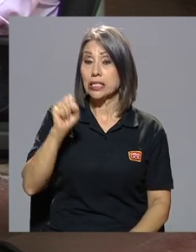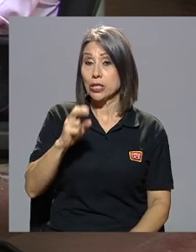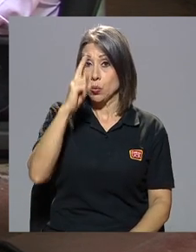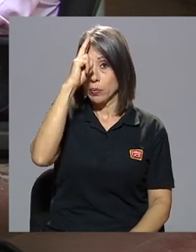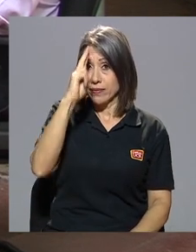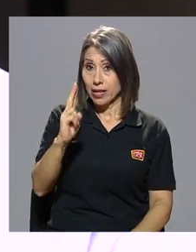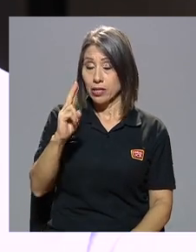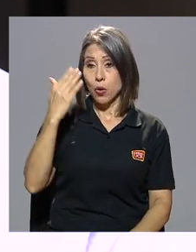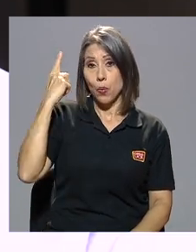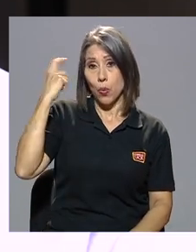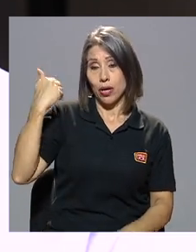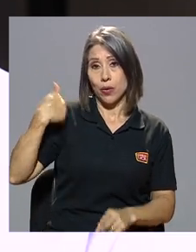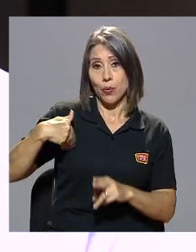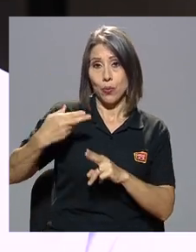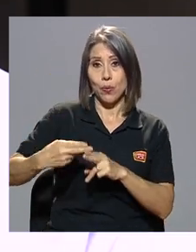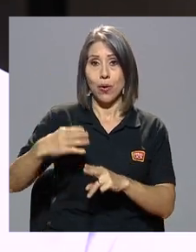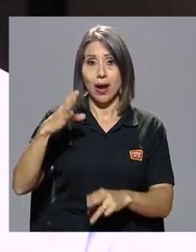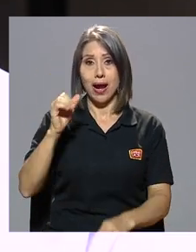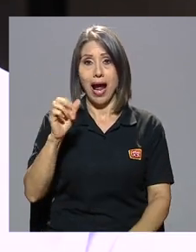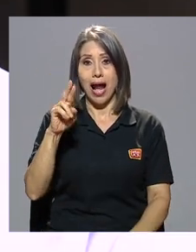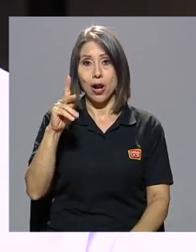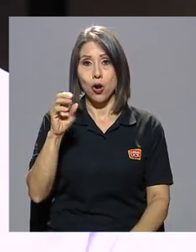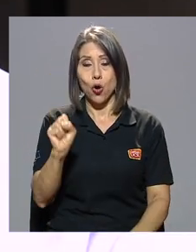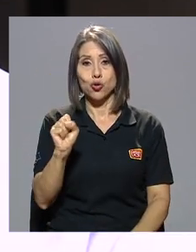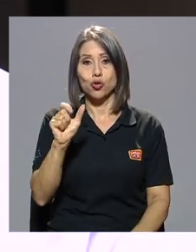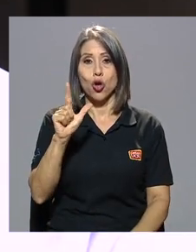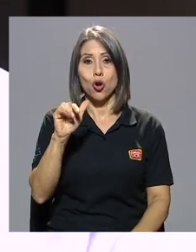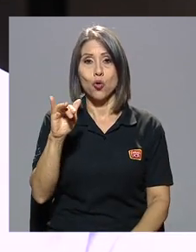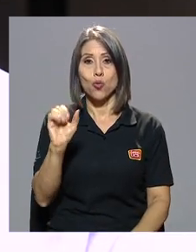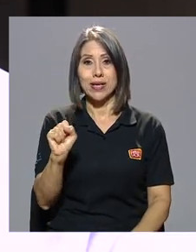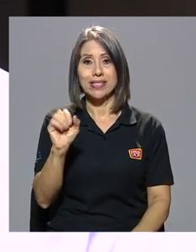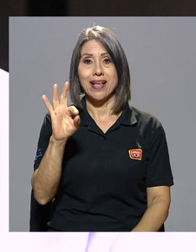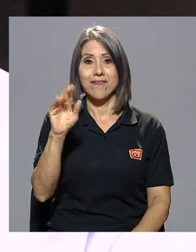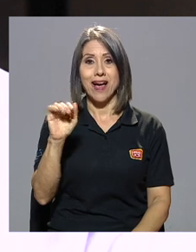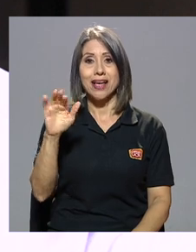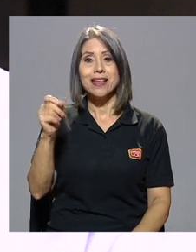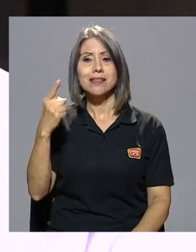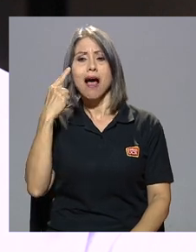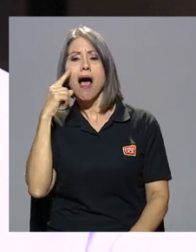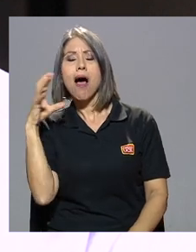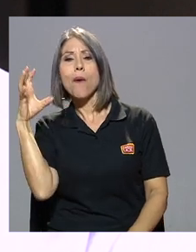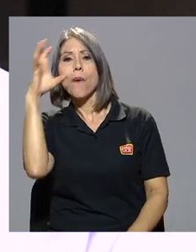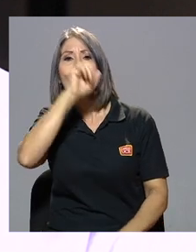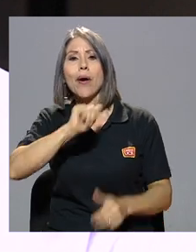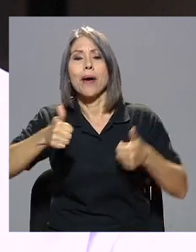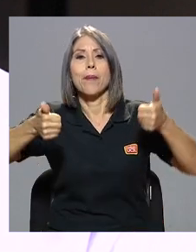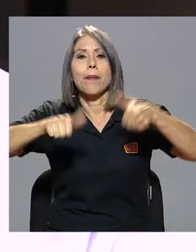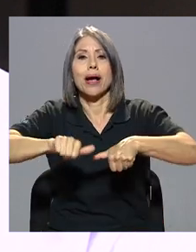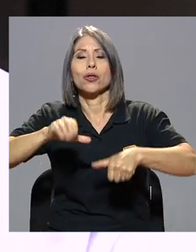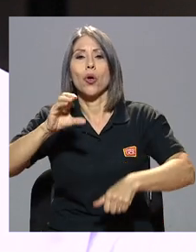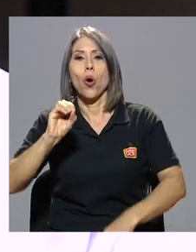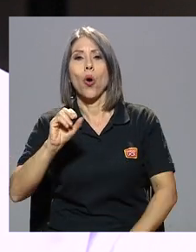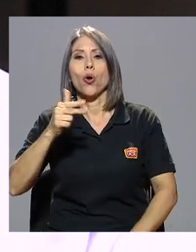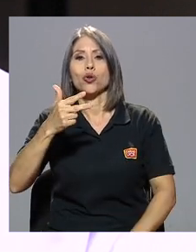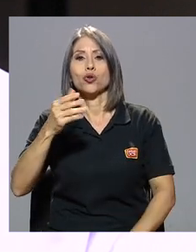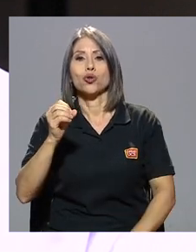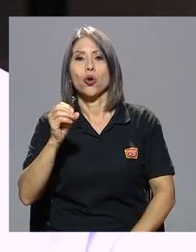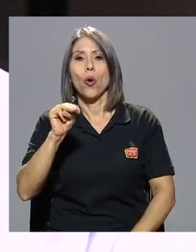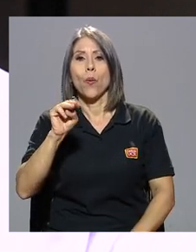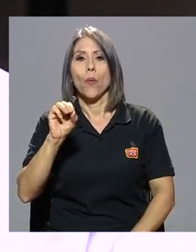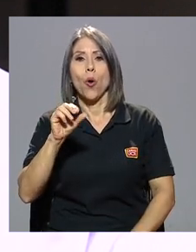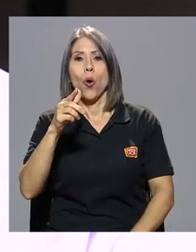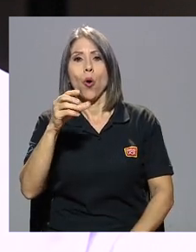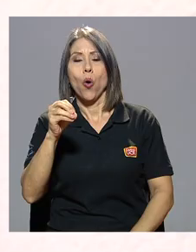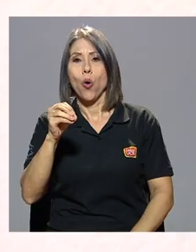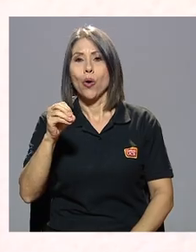privilegio, porque Carlos Luis Fallas, casualmente fue testigo ocular del pacto de Chemovo. Sí,